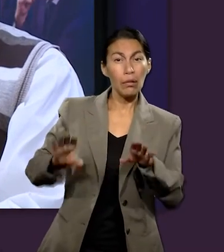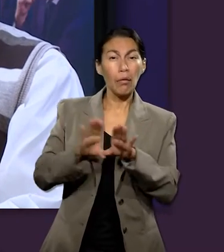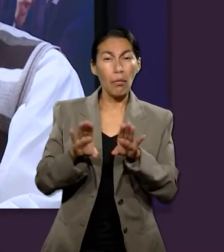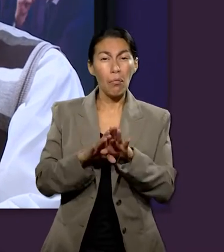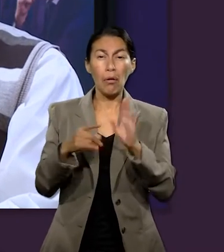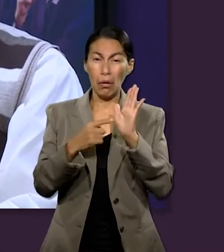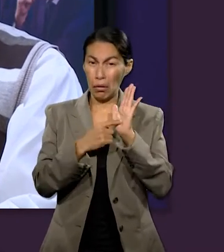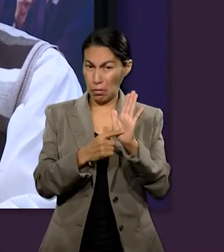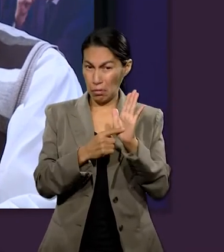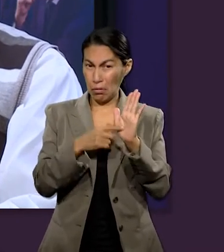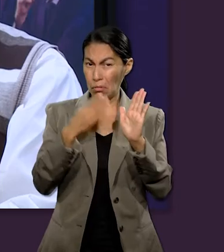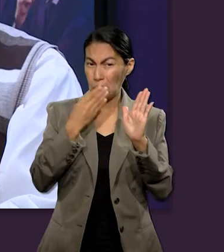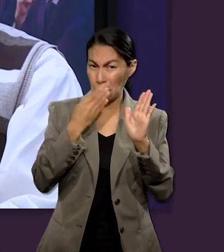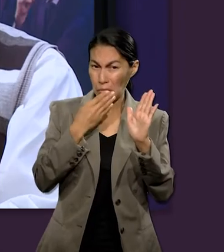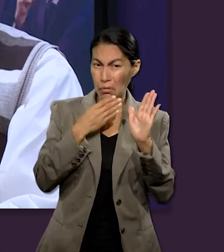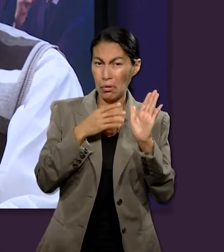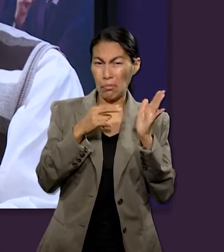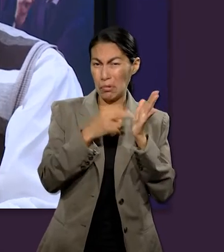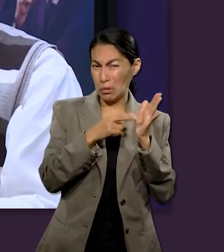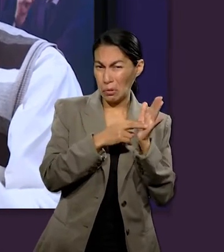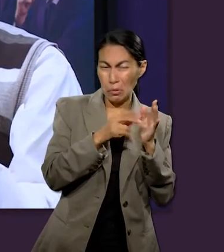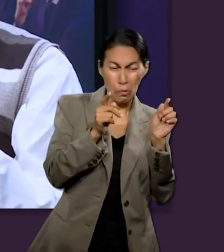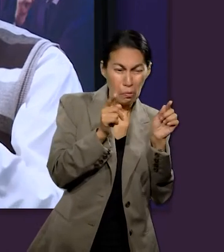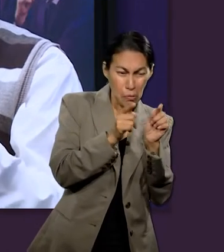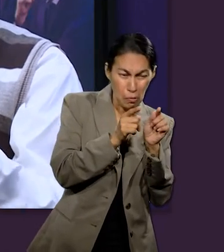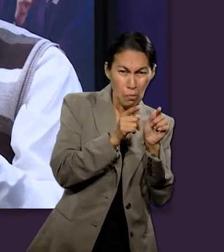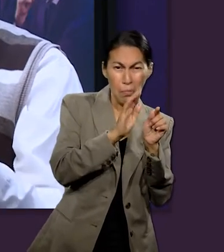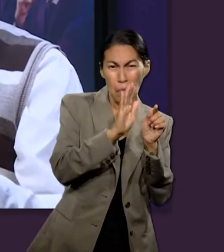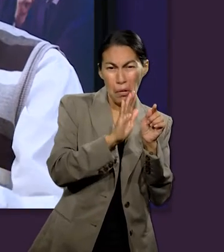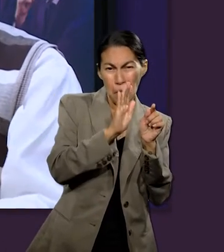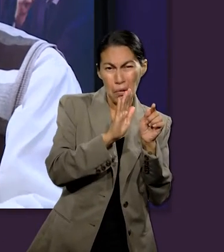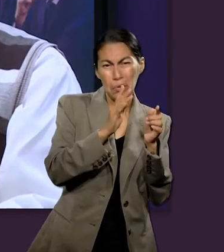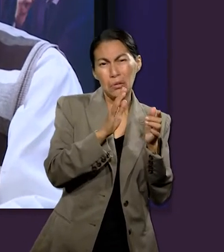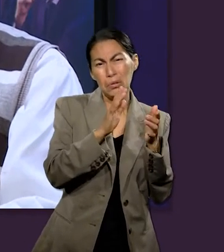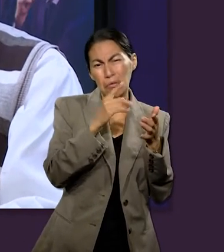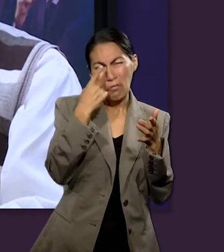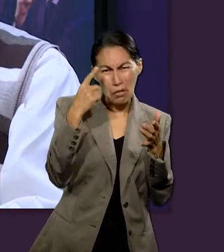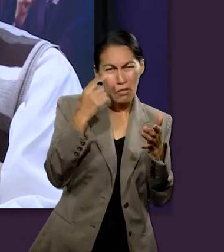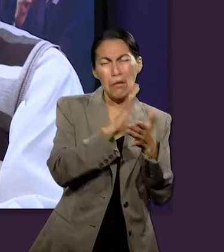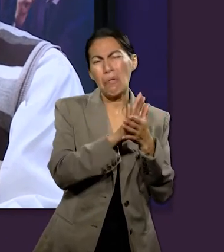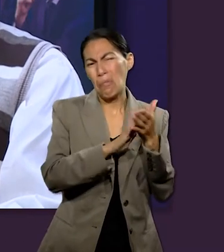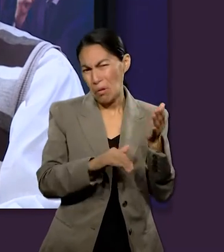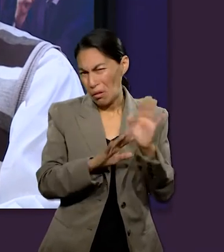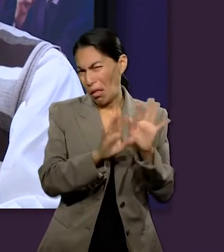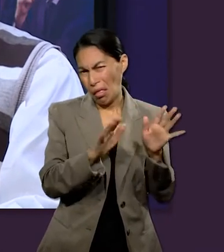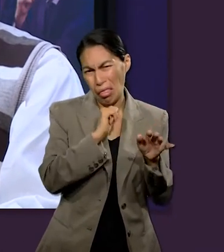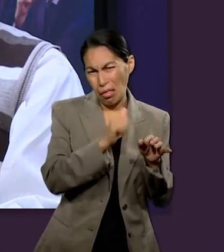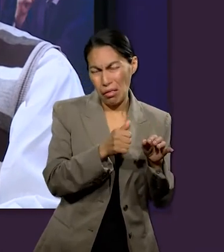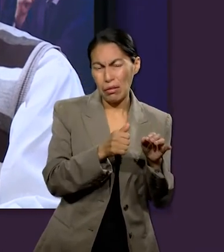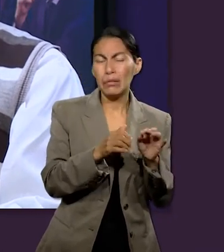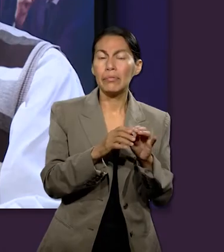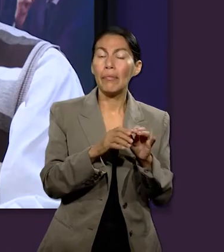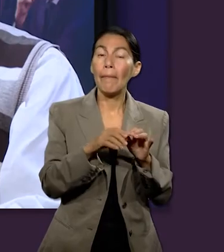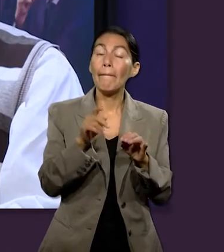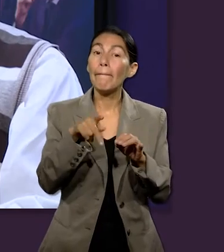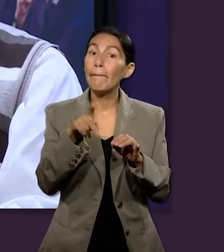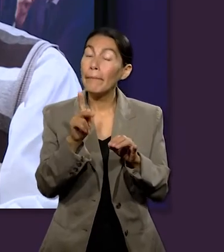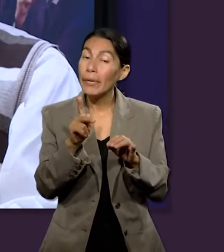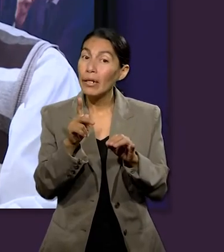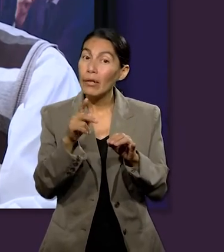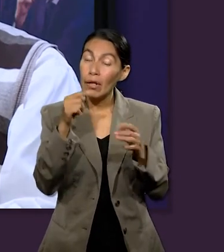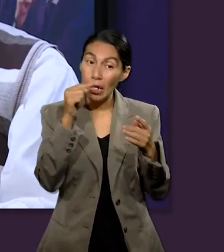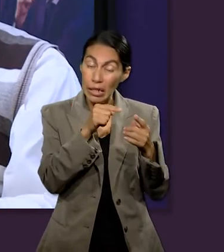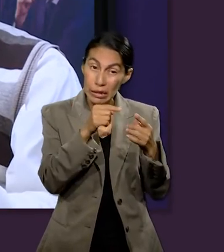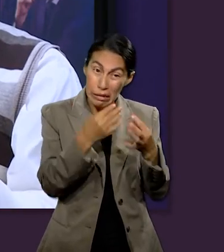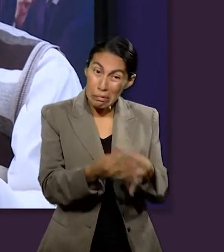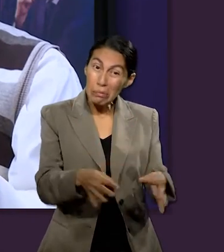en este texto tan corto que parecería muy sencillo, en realidad se nos da la